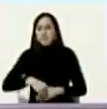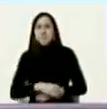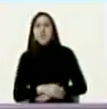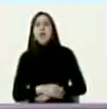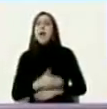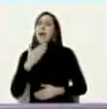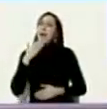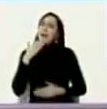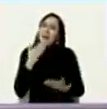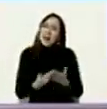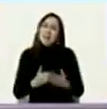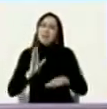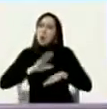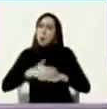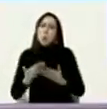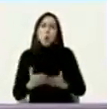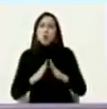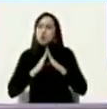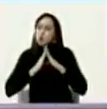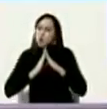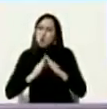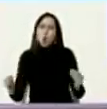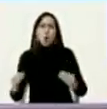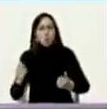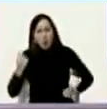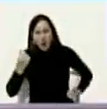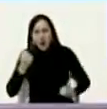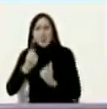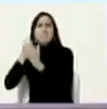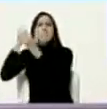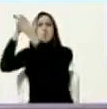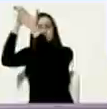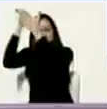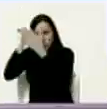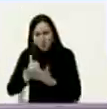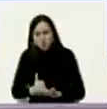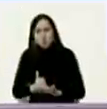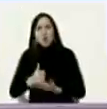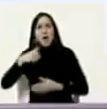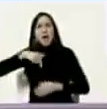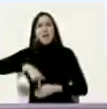gracias por todo su respaldo que permitió